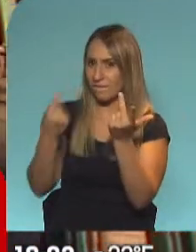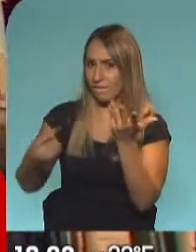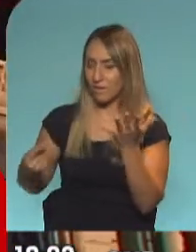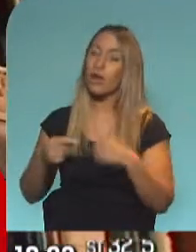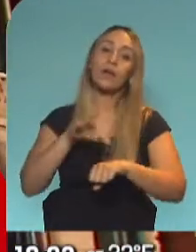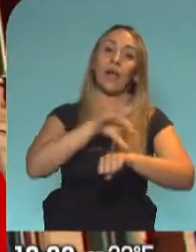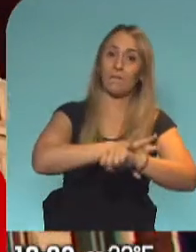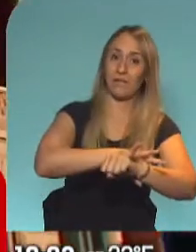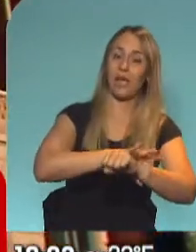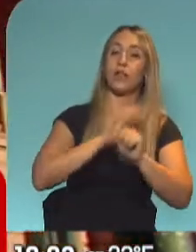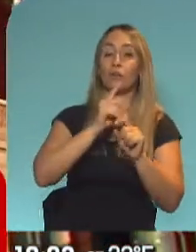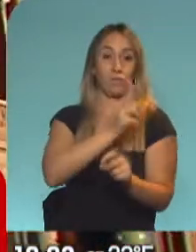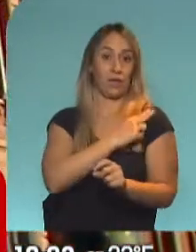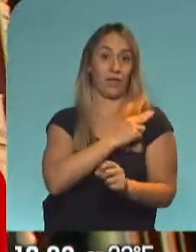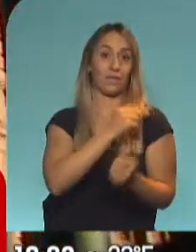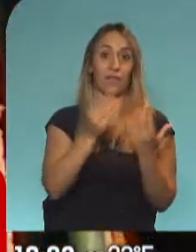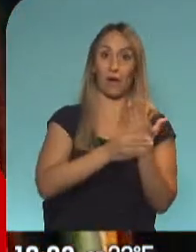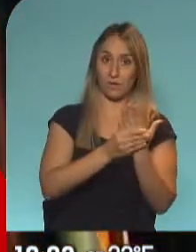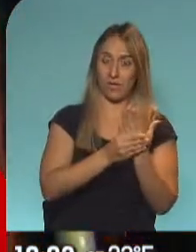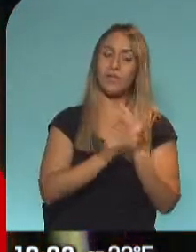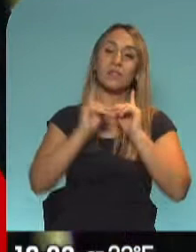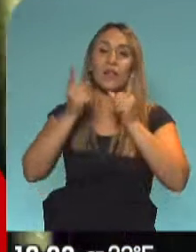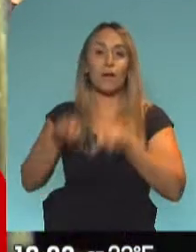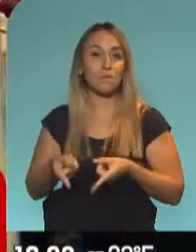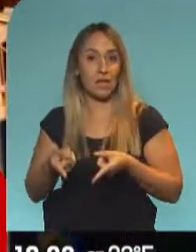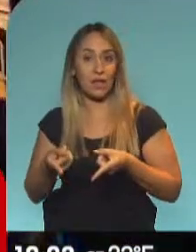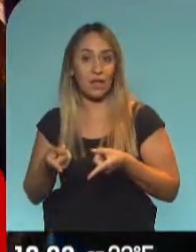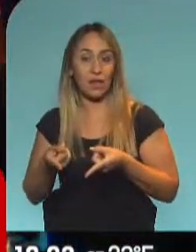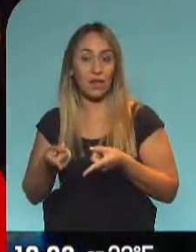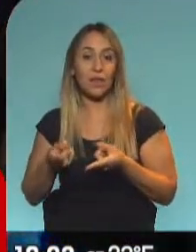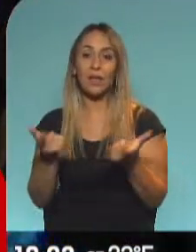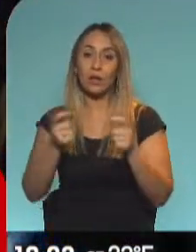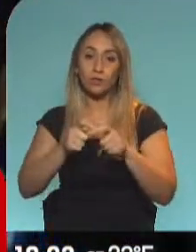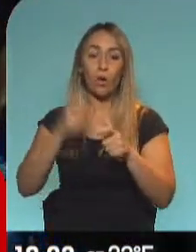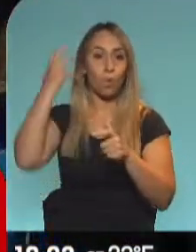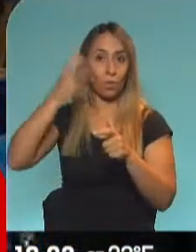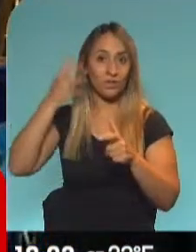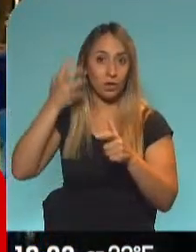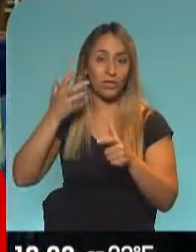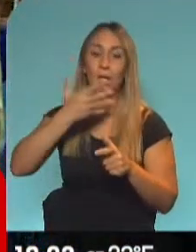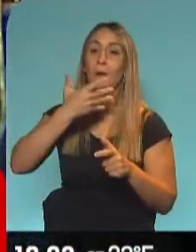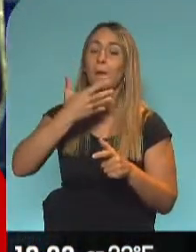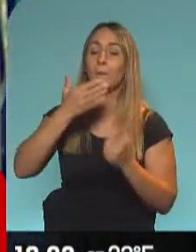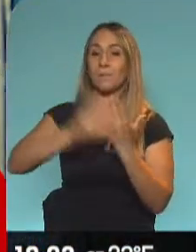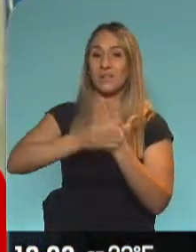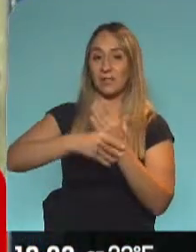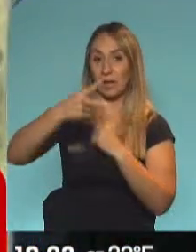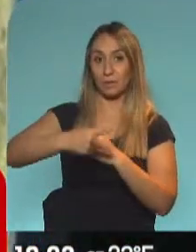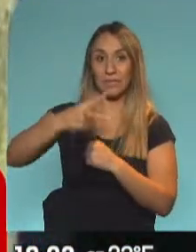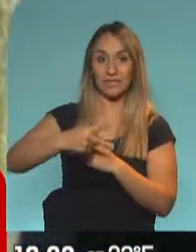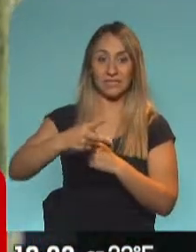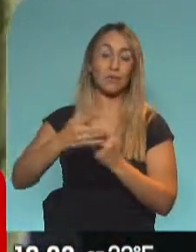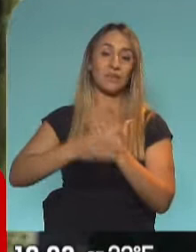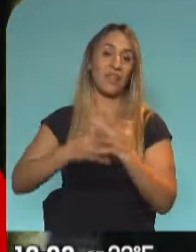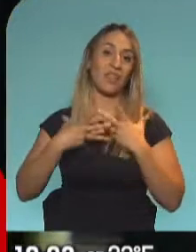Cafiero, el jefe de gabinete. También hubo reuniones con Carla Bisotti, la viceministra de Salud. Y por